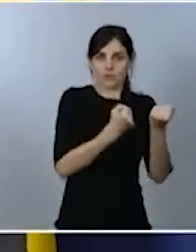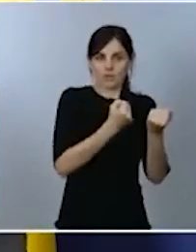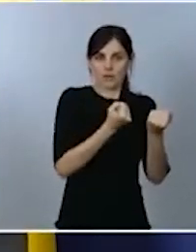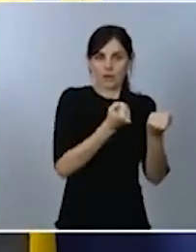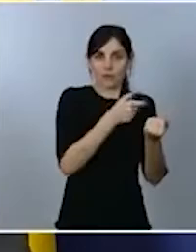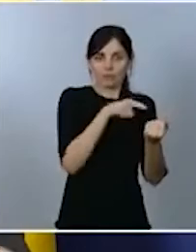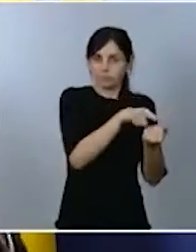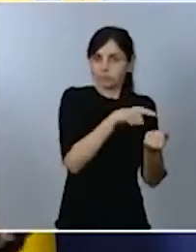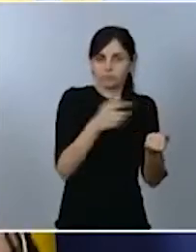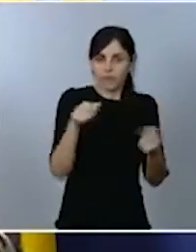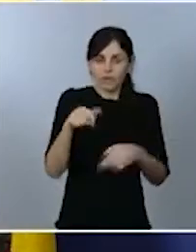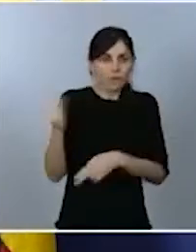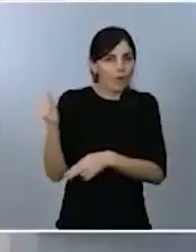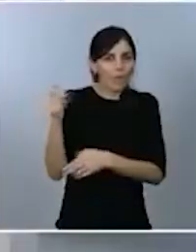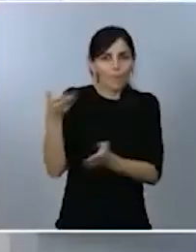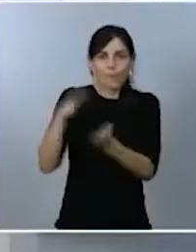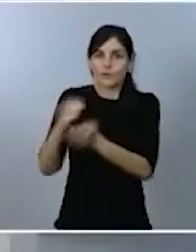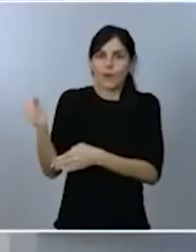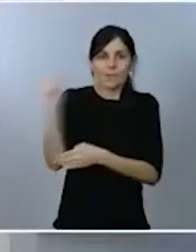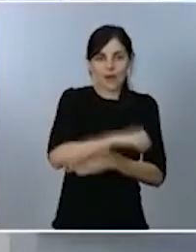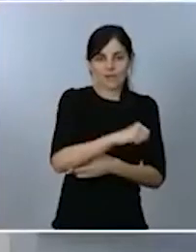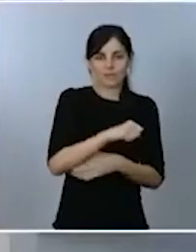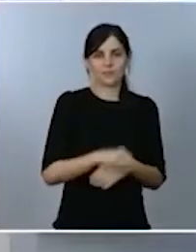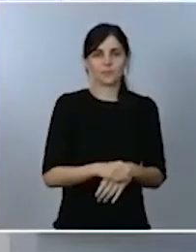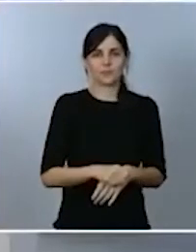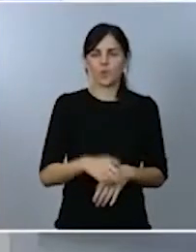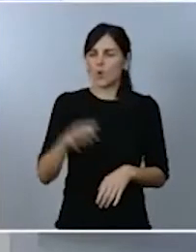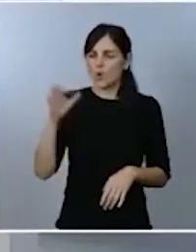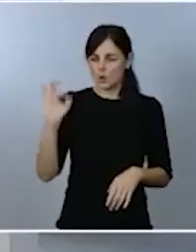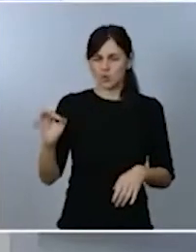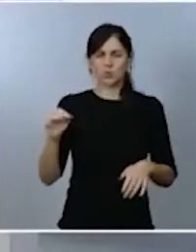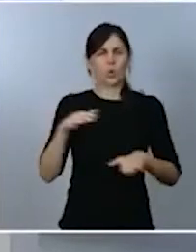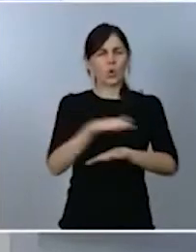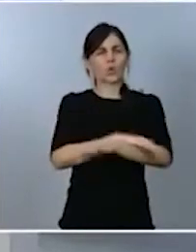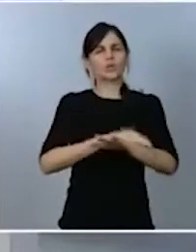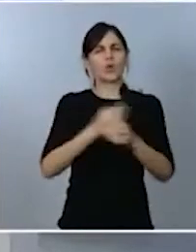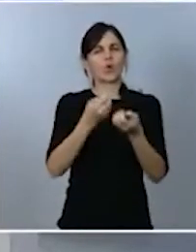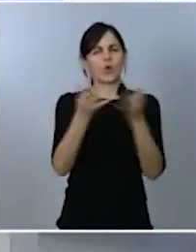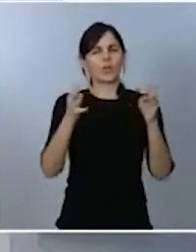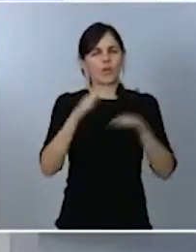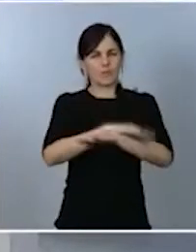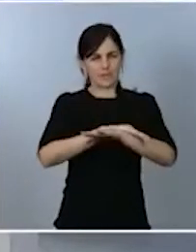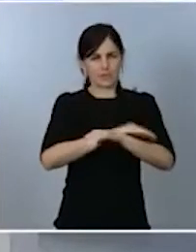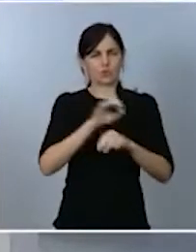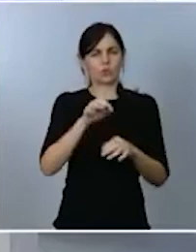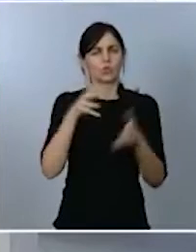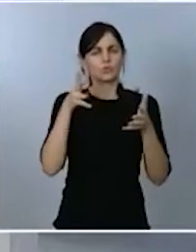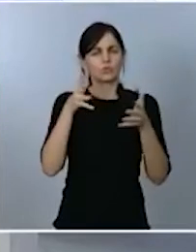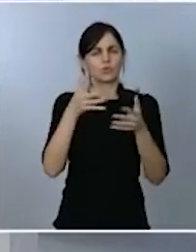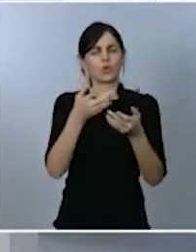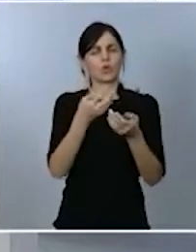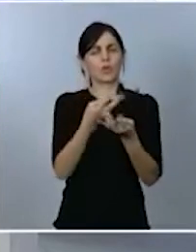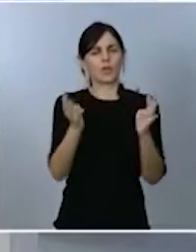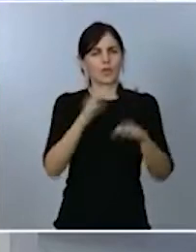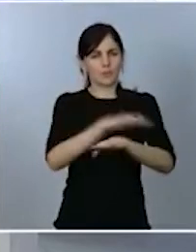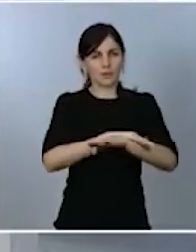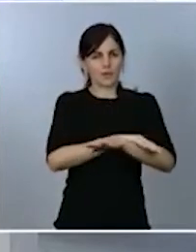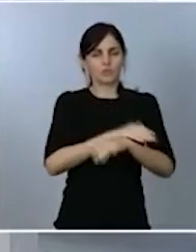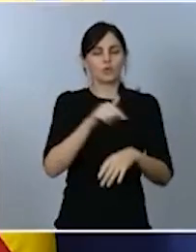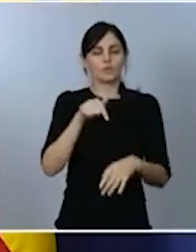lo comentaba, creo que se puede decir en el Consejo de Ministros, esto no está dentro del secreto, un dato objetivo,